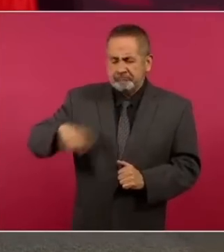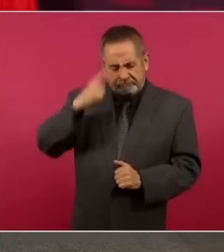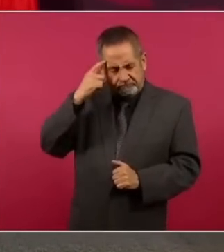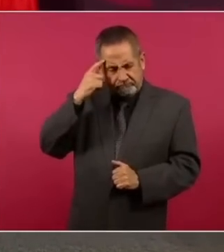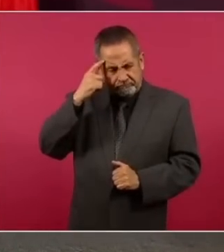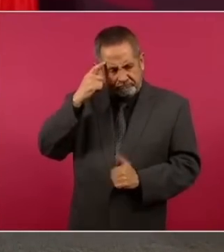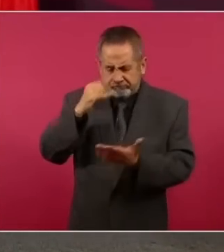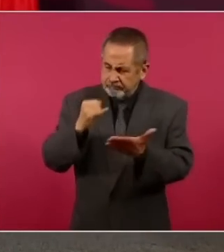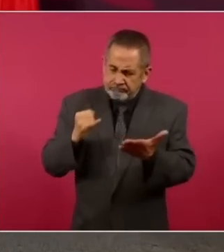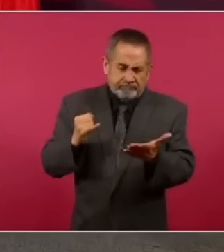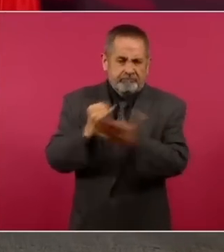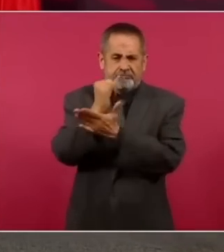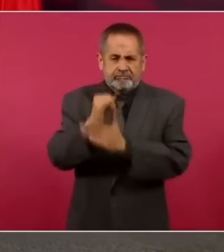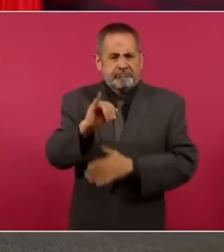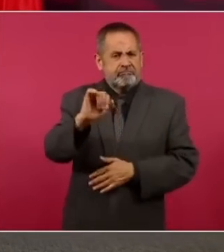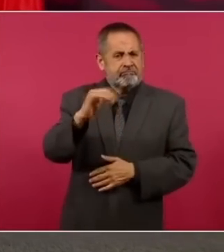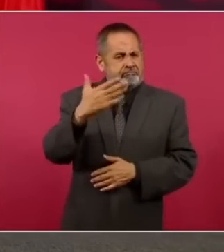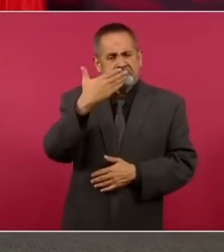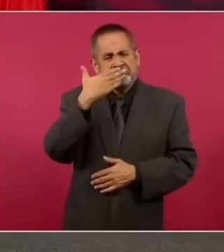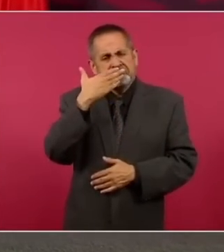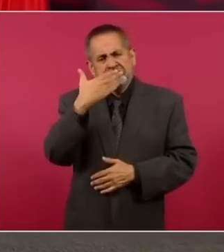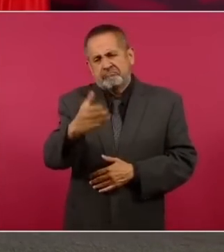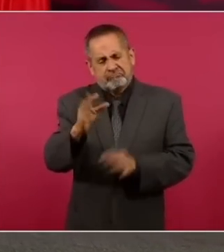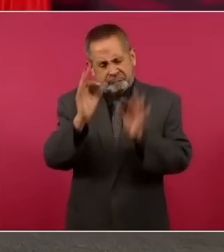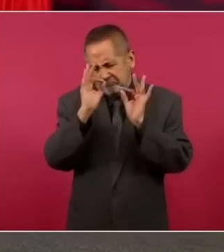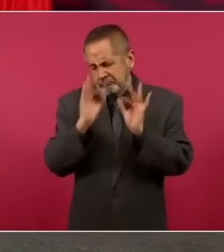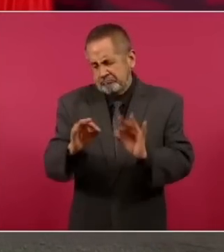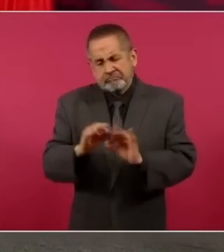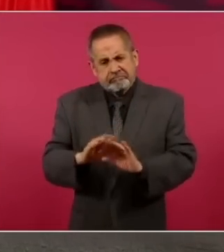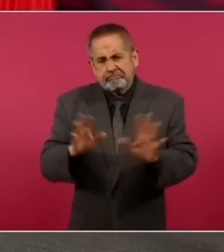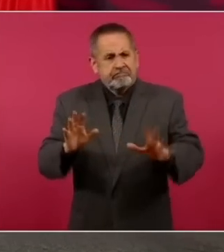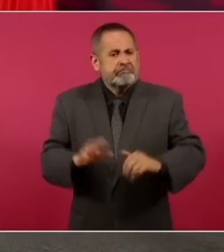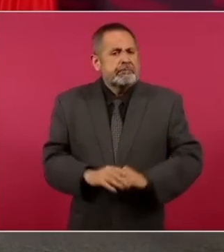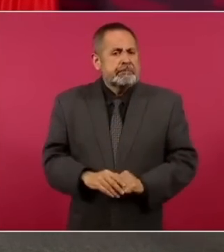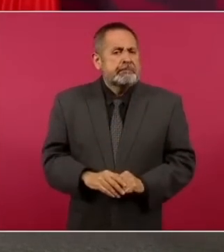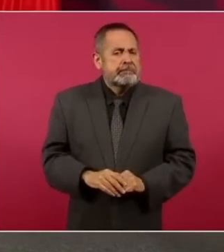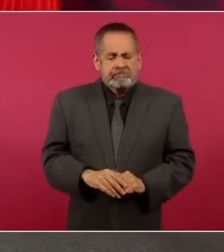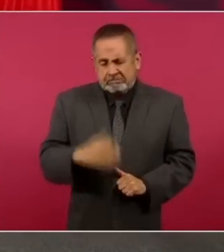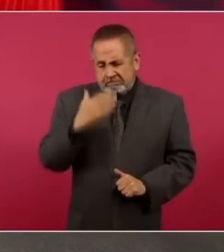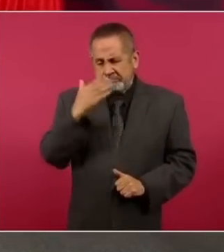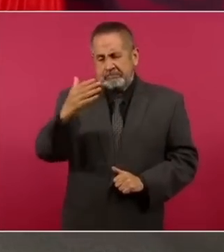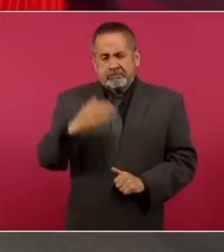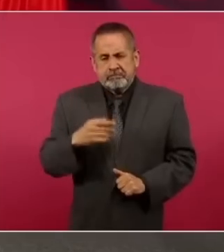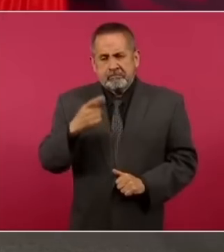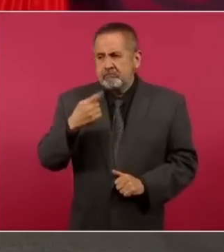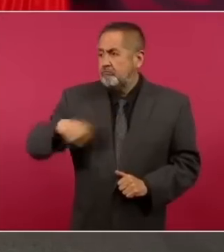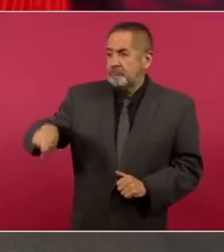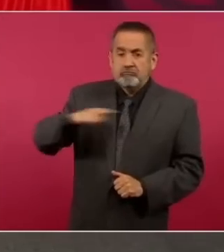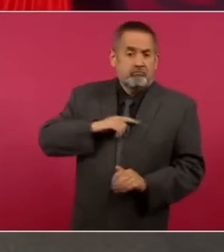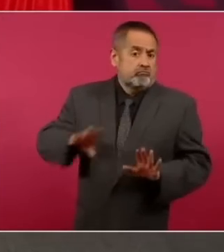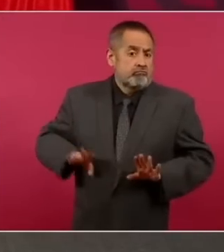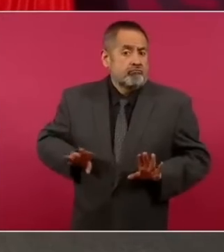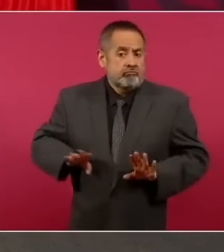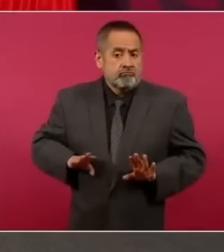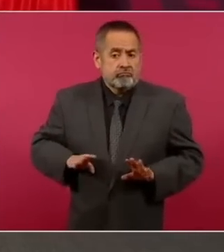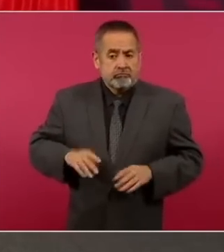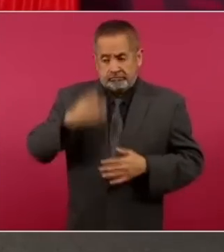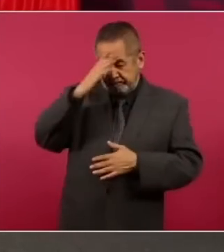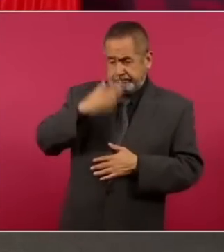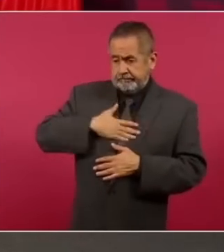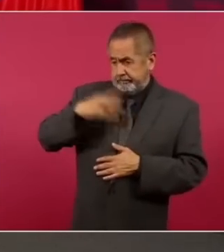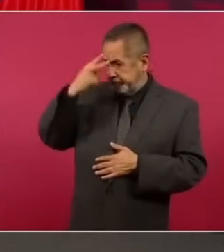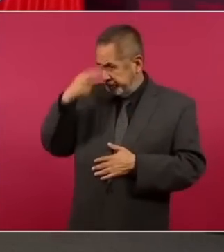y creo que conveniente para las dos partes.